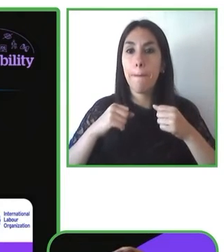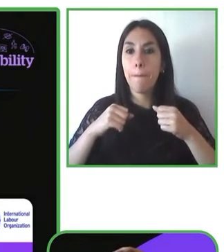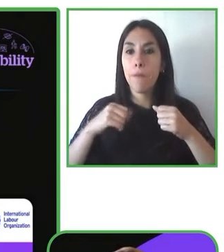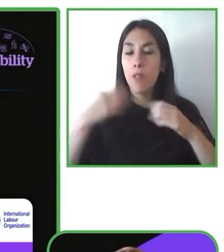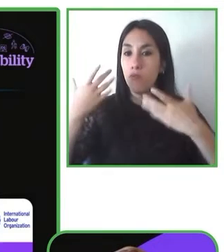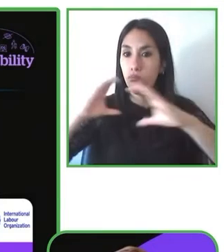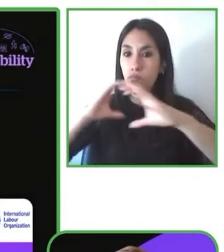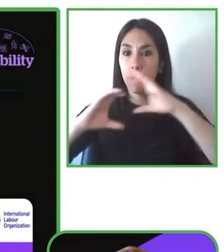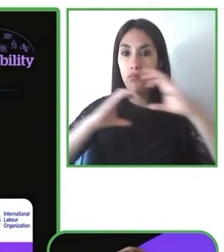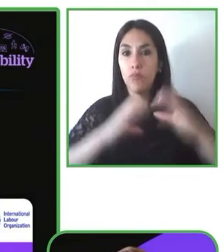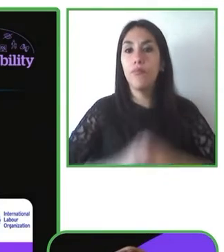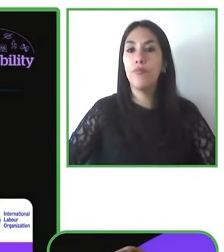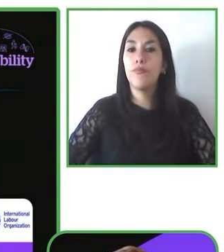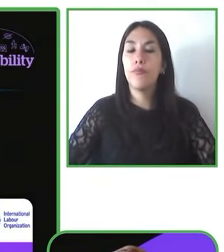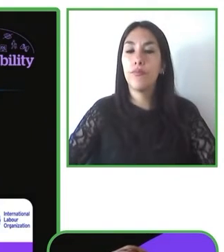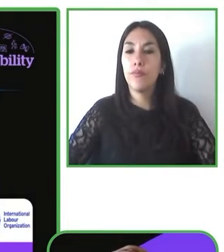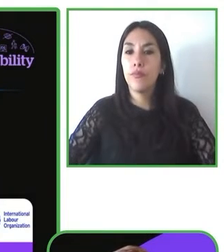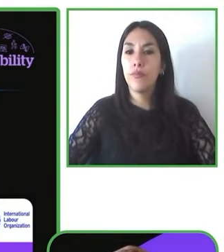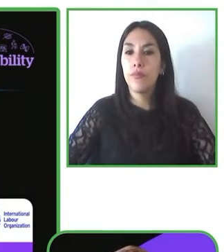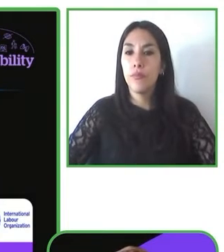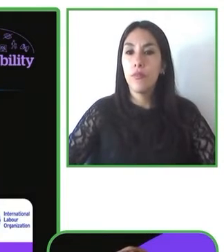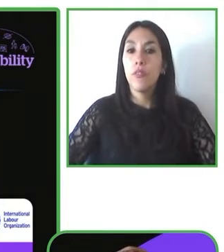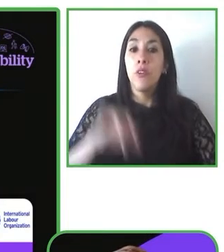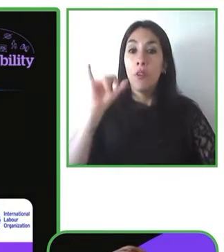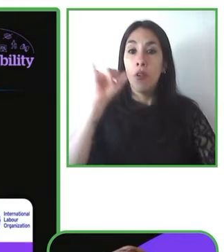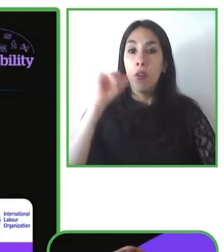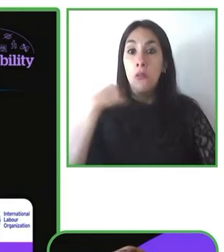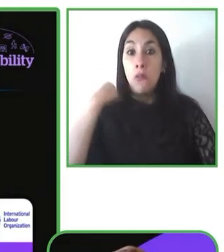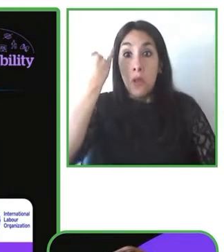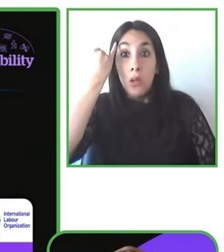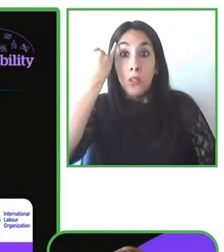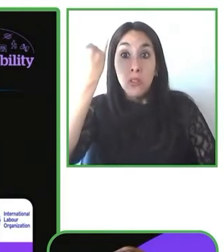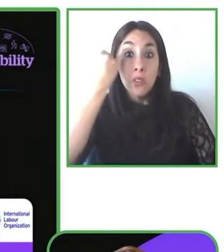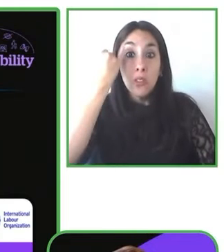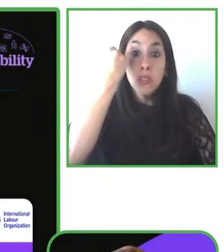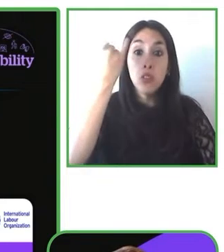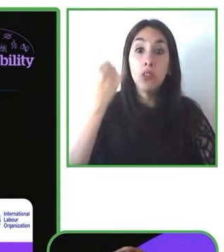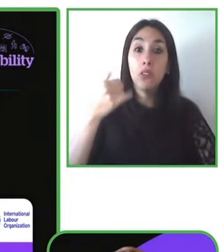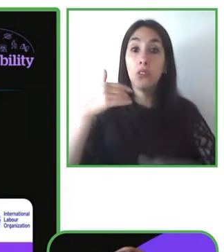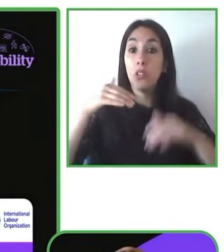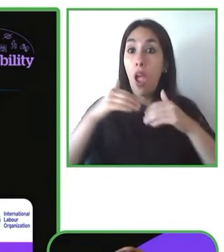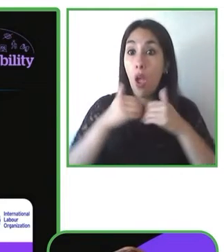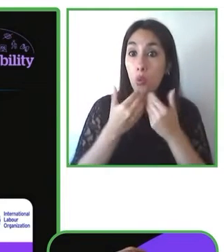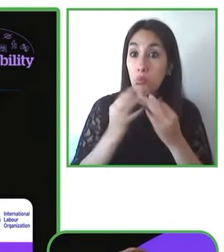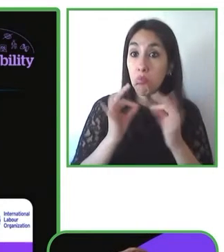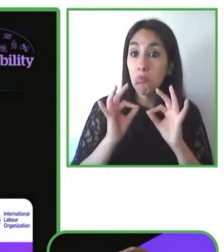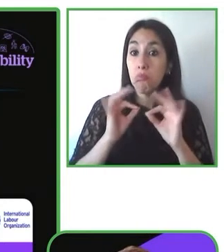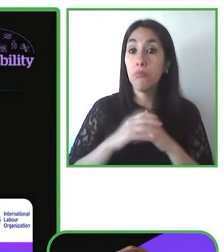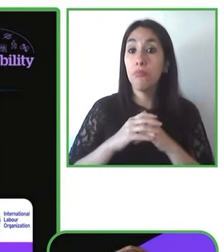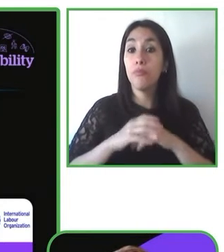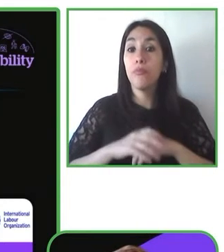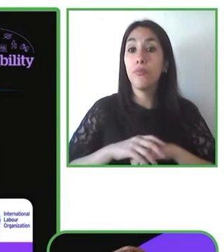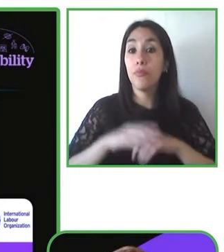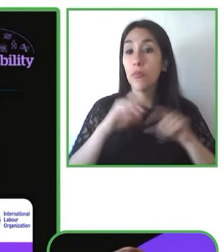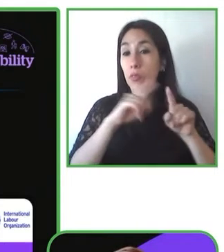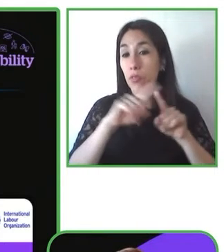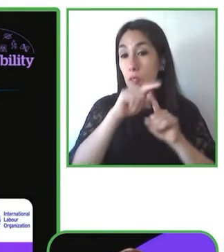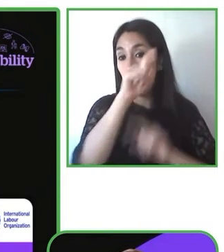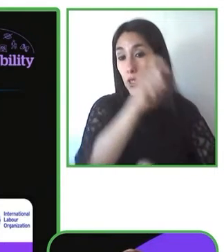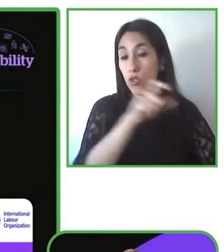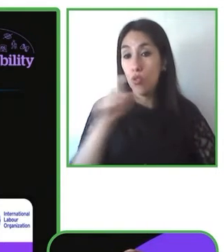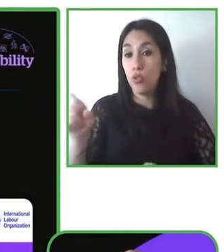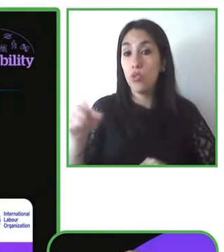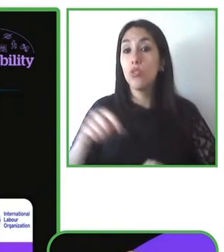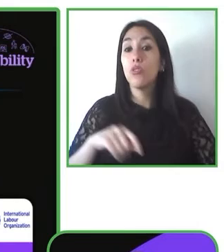iniciativas externas y con diferentes socios y construyendo este fondo y